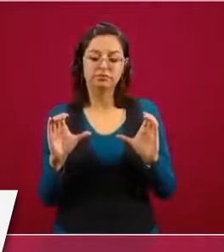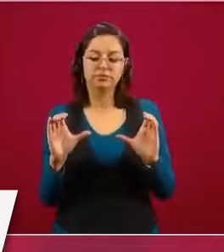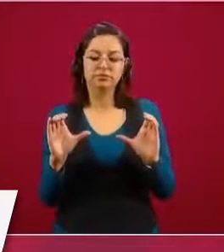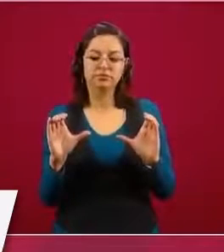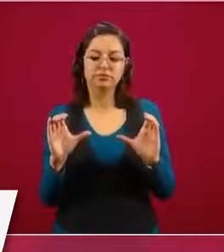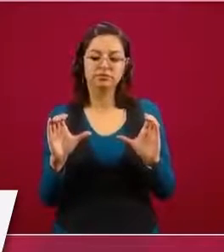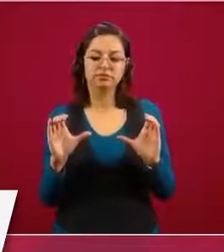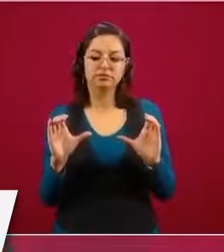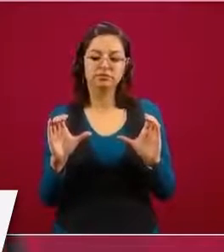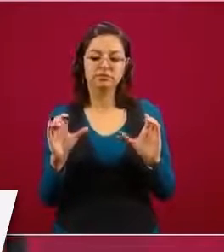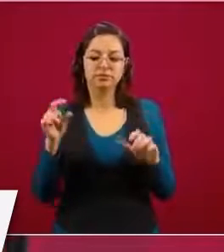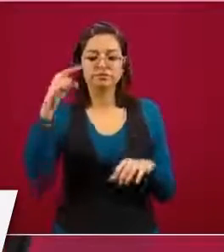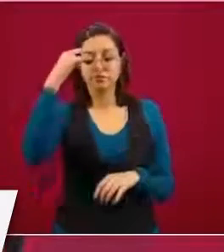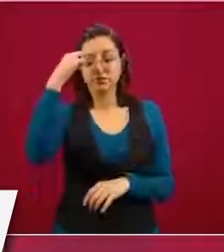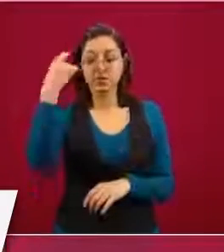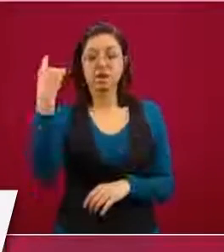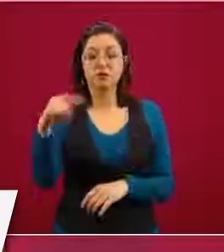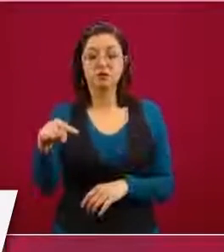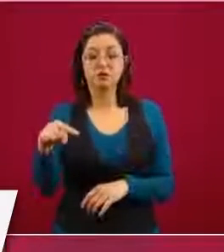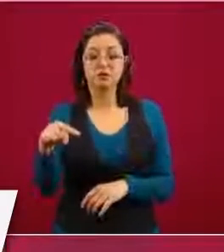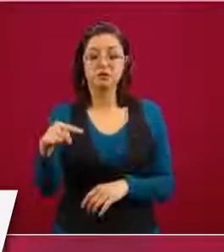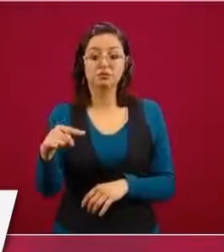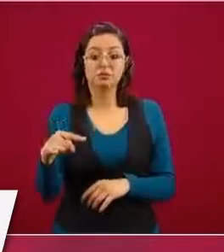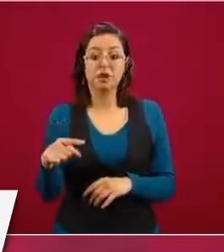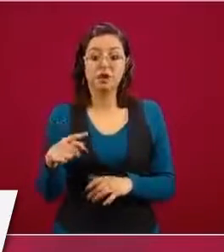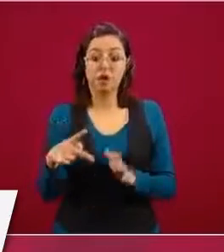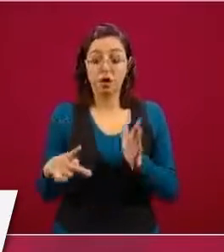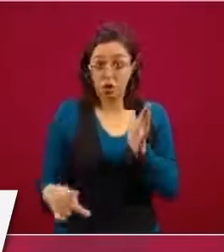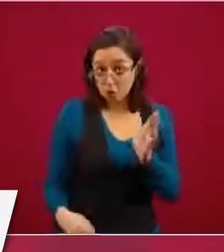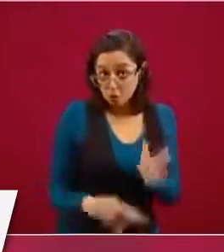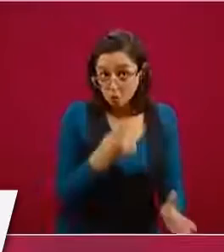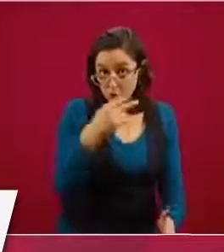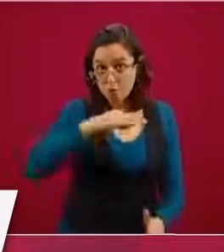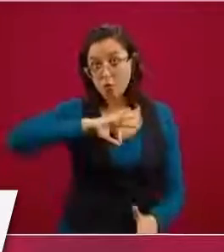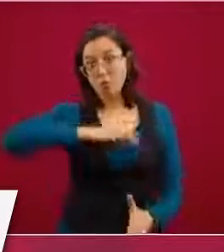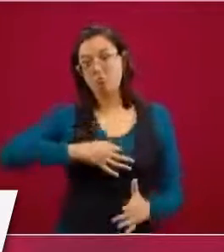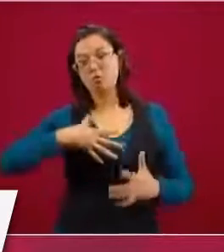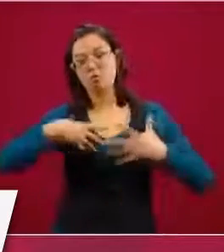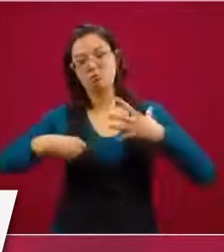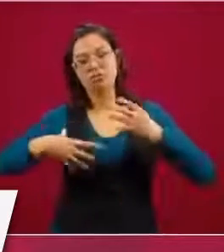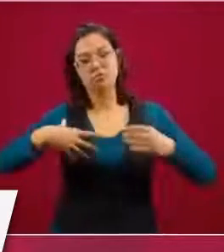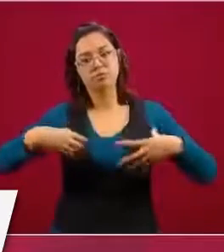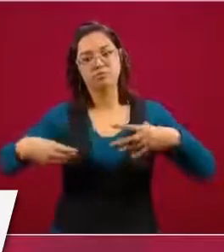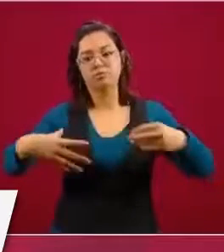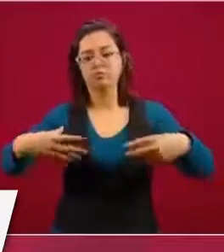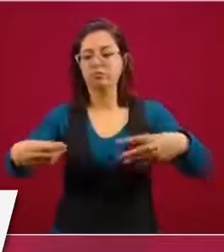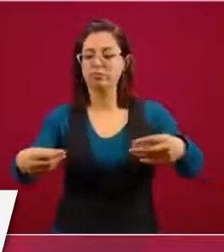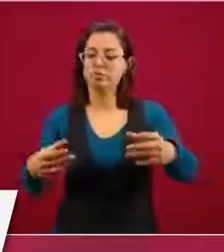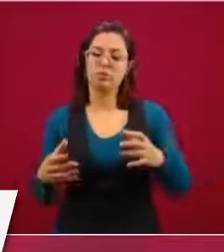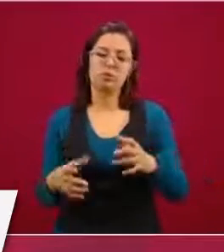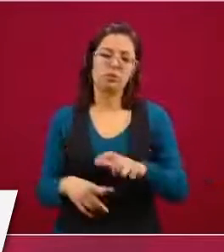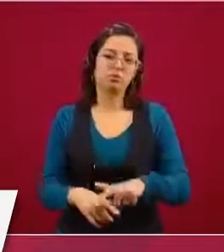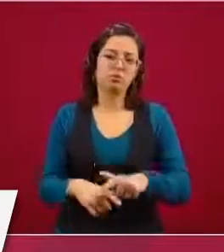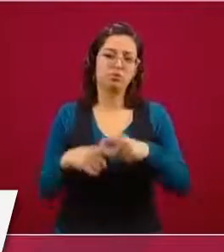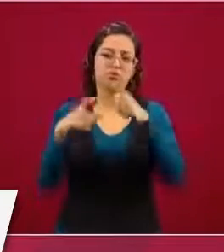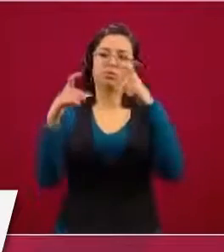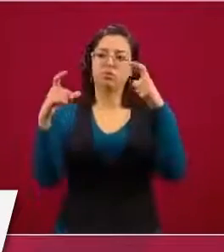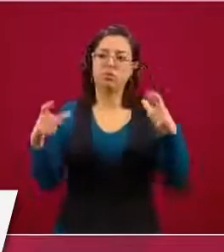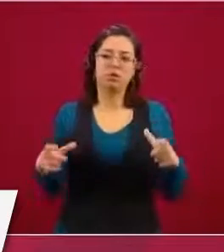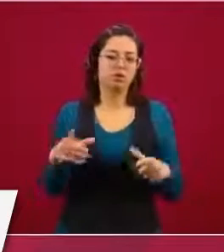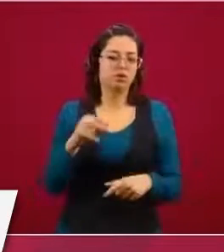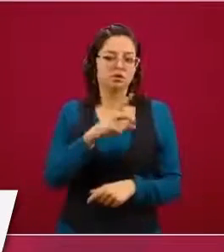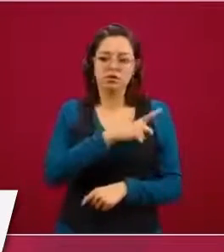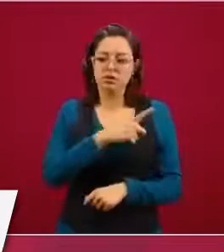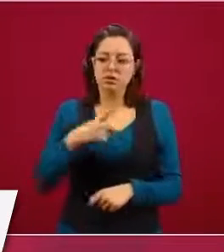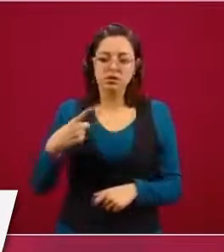se vaya a provocar de nuevo un incremento en los